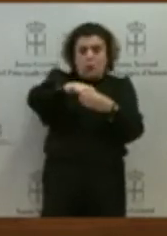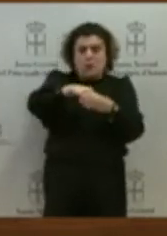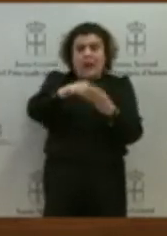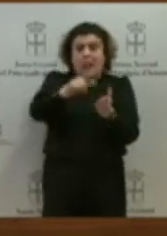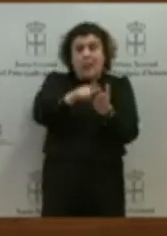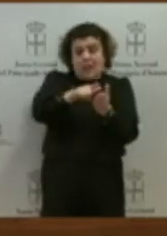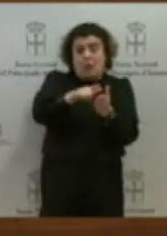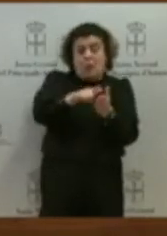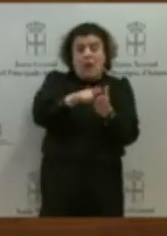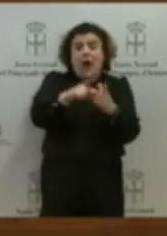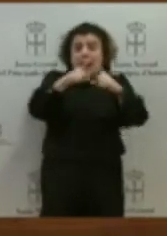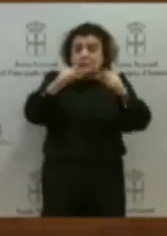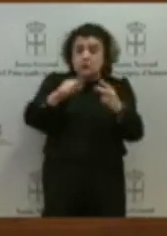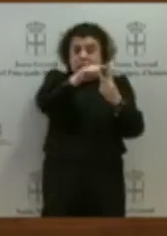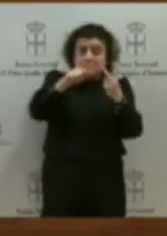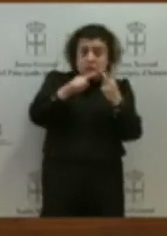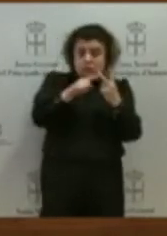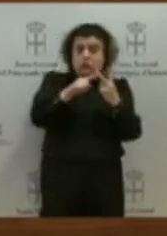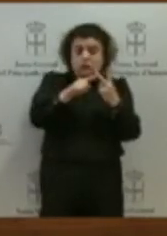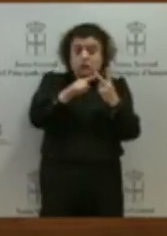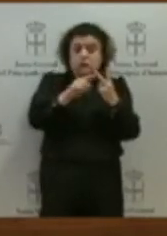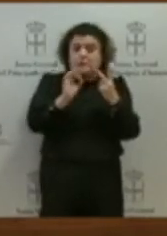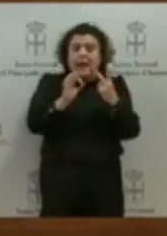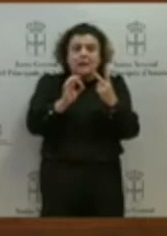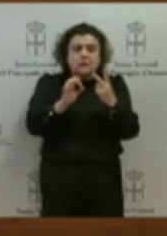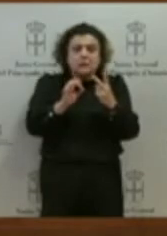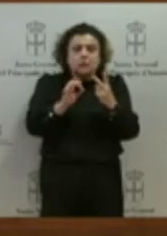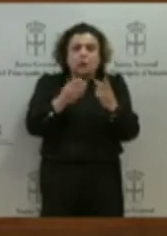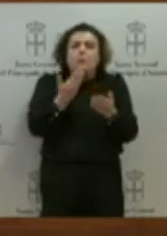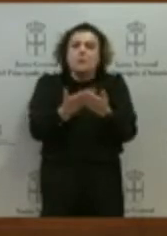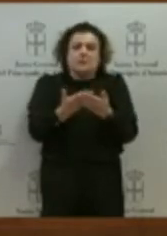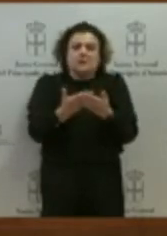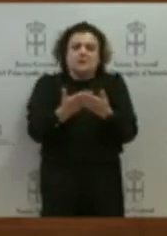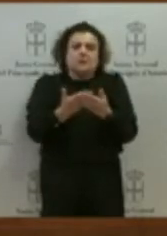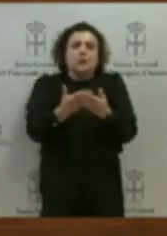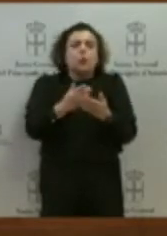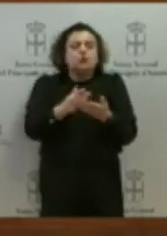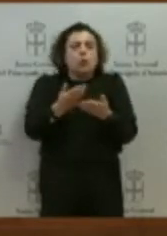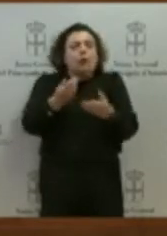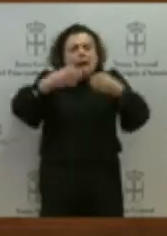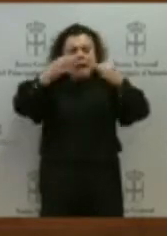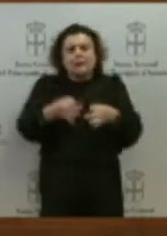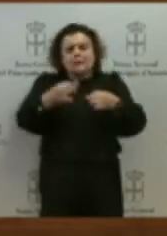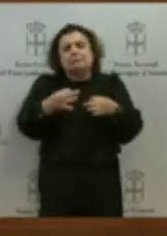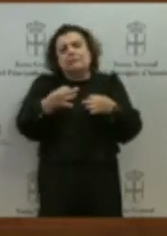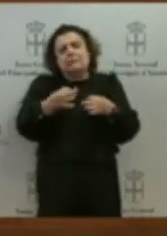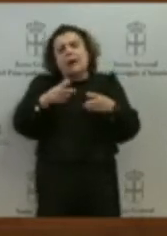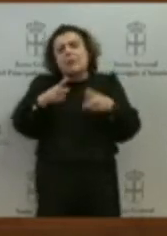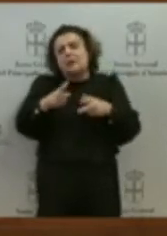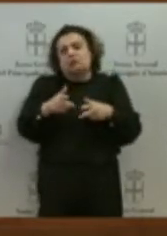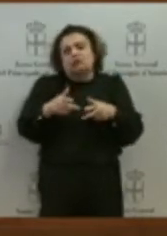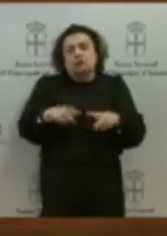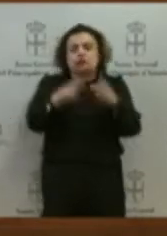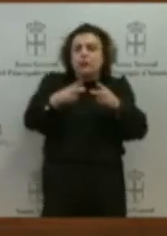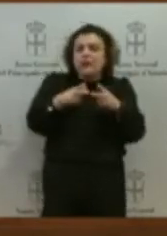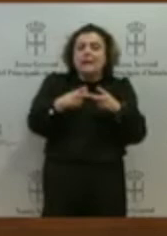blindar y garantizar derechos sociales y que nos permita avanzar en recuperar herramientas para una Asturias que busca y construye su